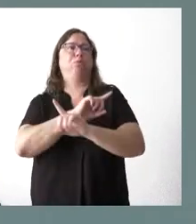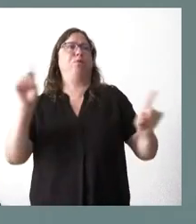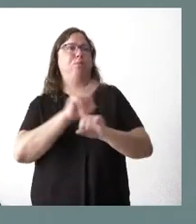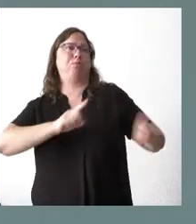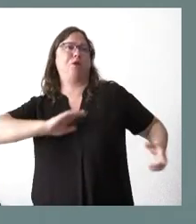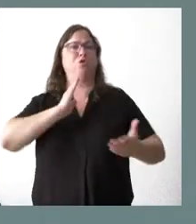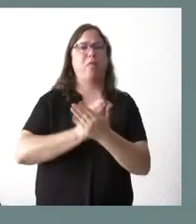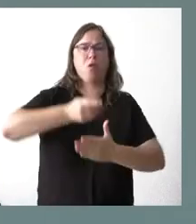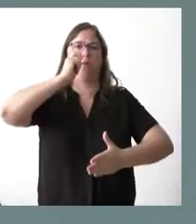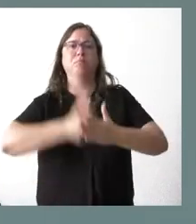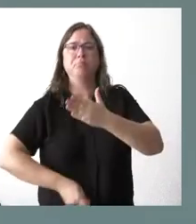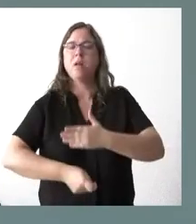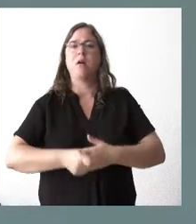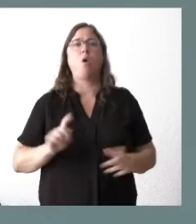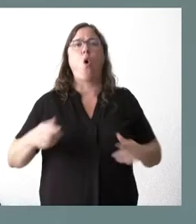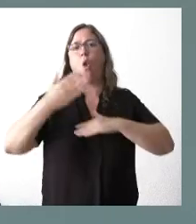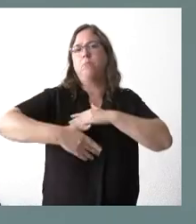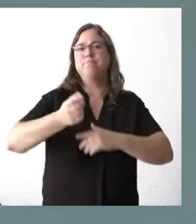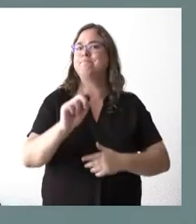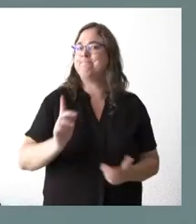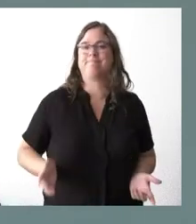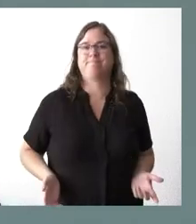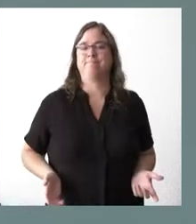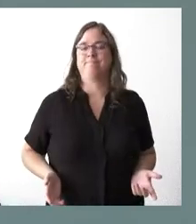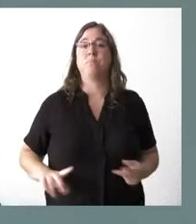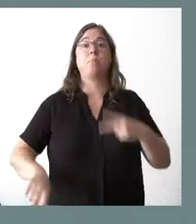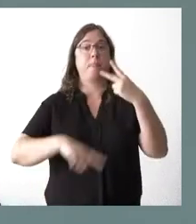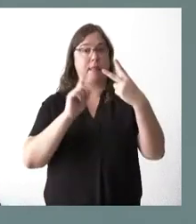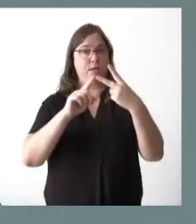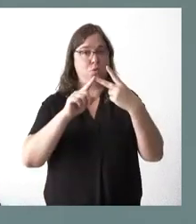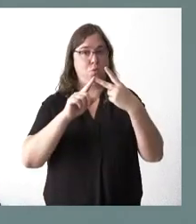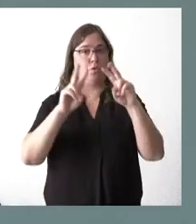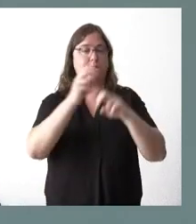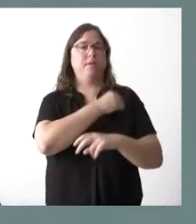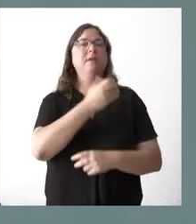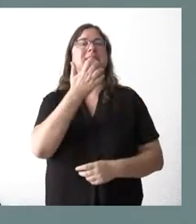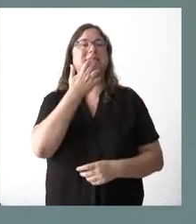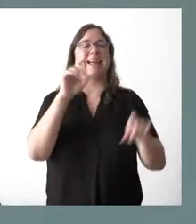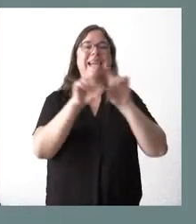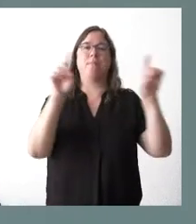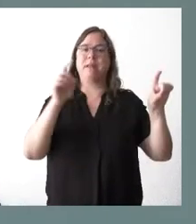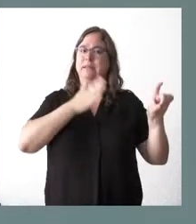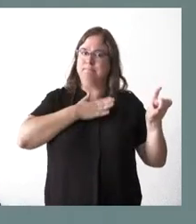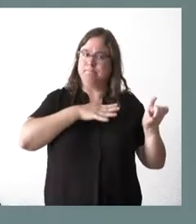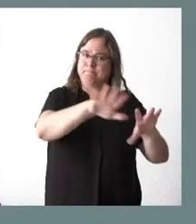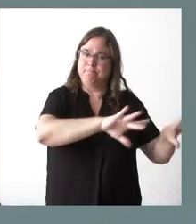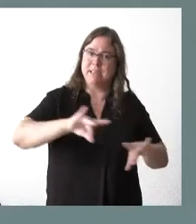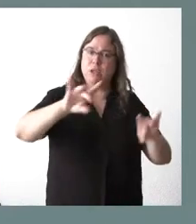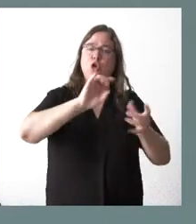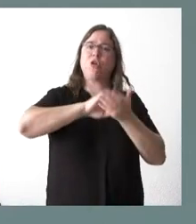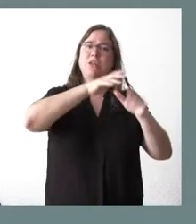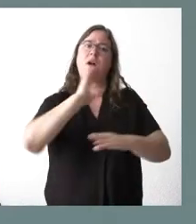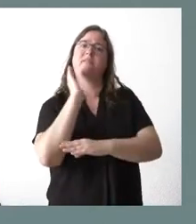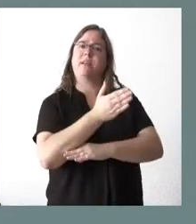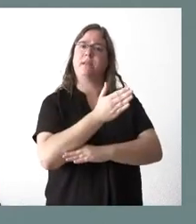de la sanción, de la restricción o del castigo. El segundo aspecto, que si las empresas de Castilla y León son perjudicadas, en este